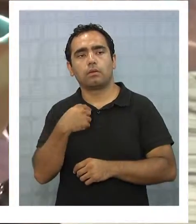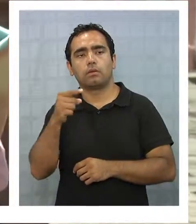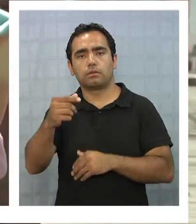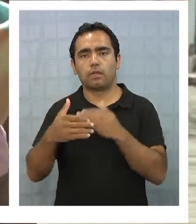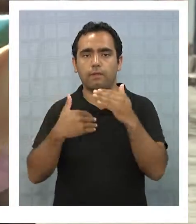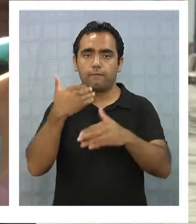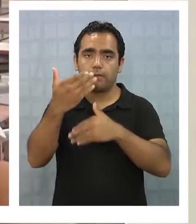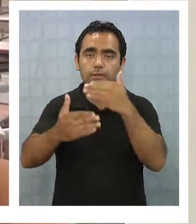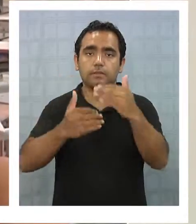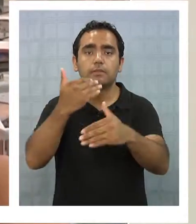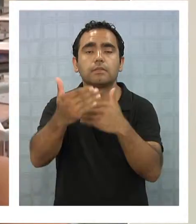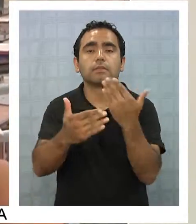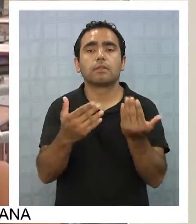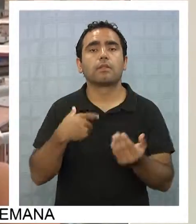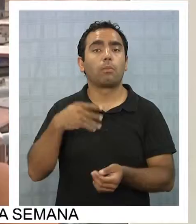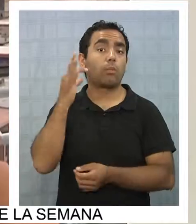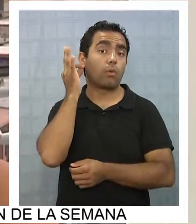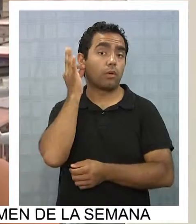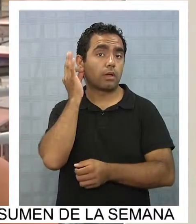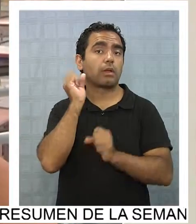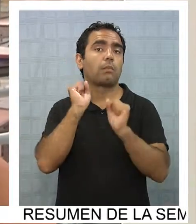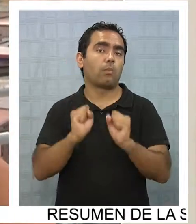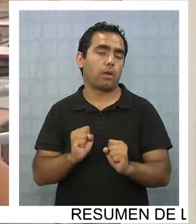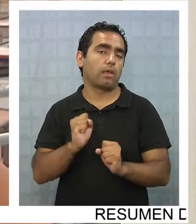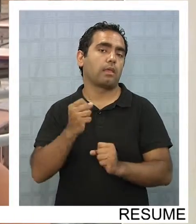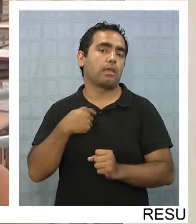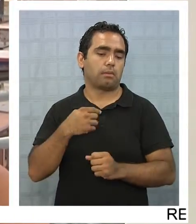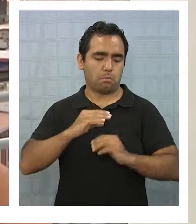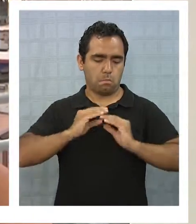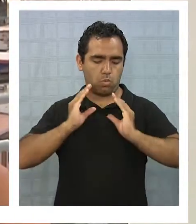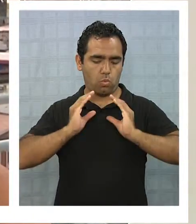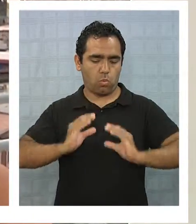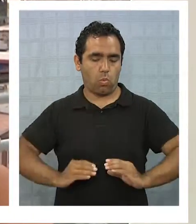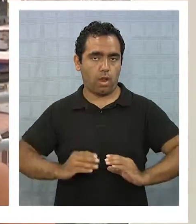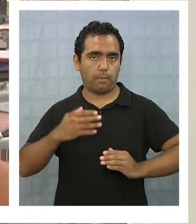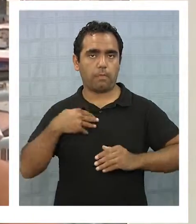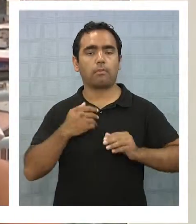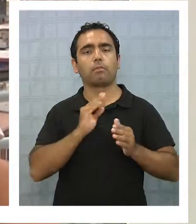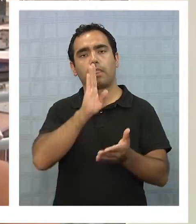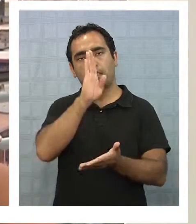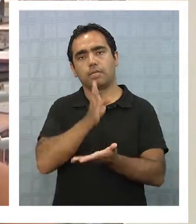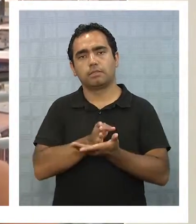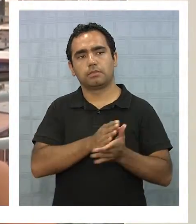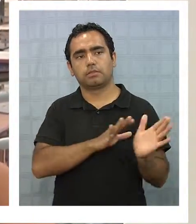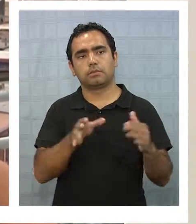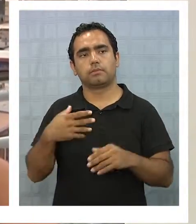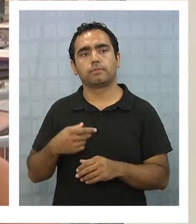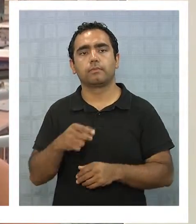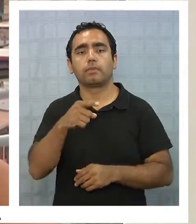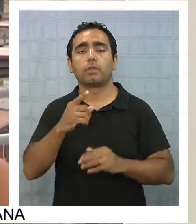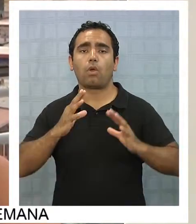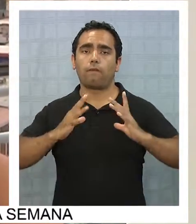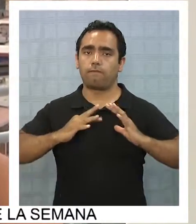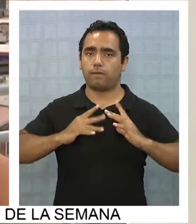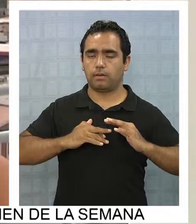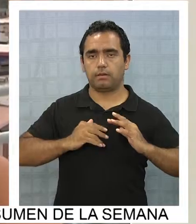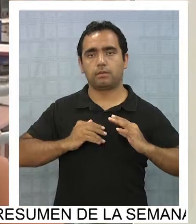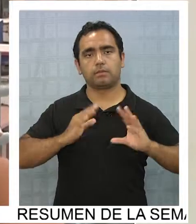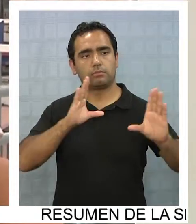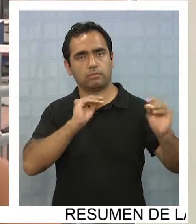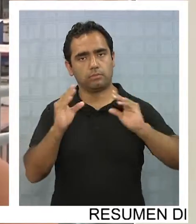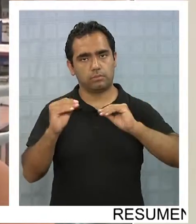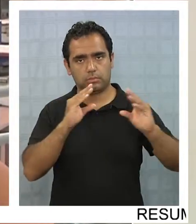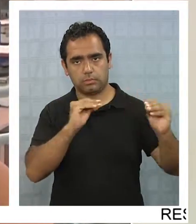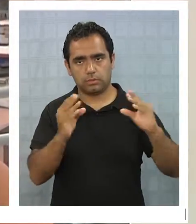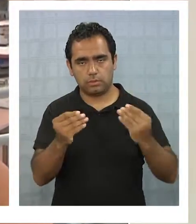se está avanzando es que las mujeres puedan también decidir sobre su cuerpo. Y en ese sentido me alegro que exista